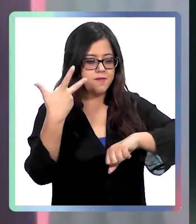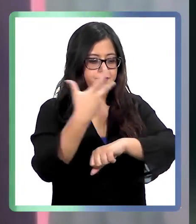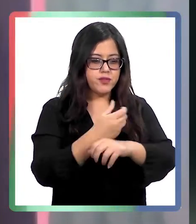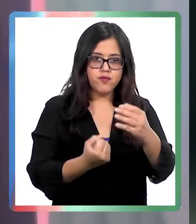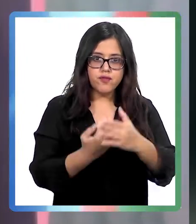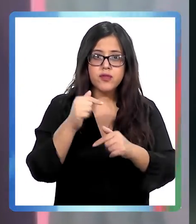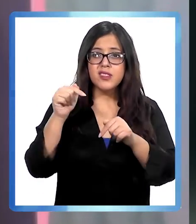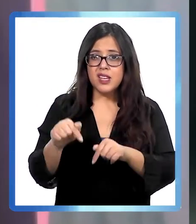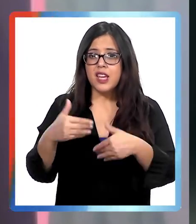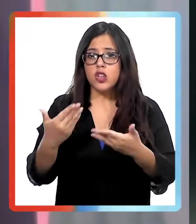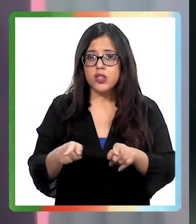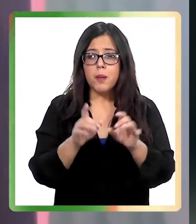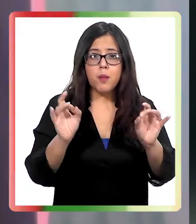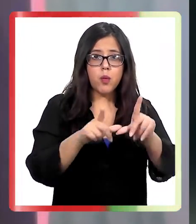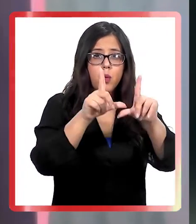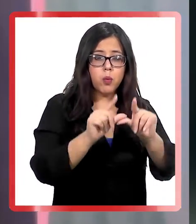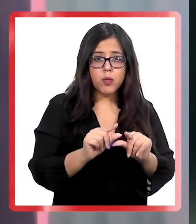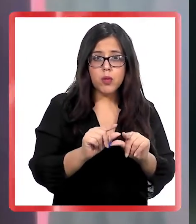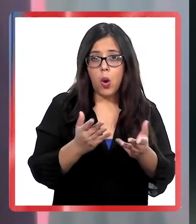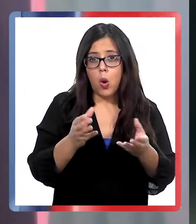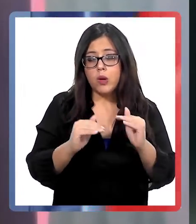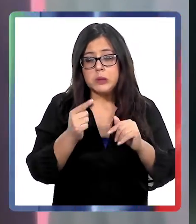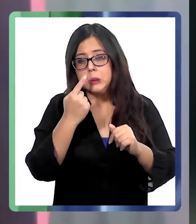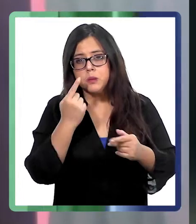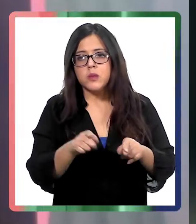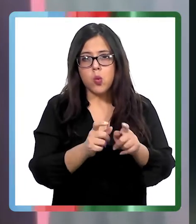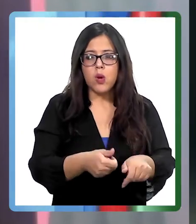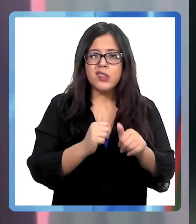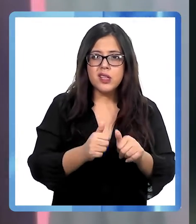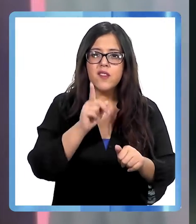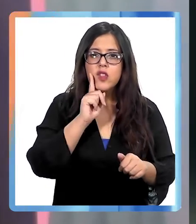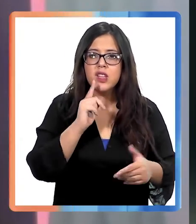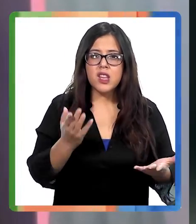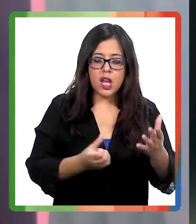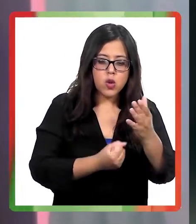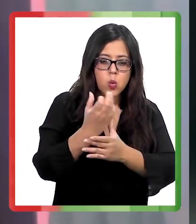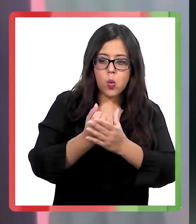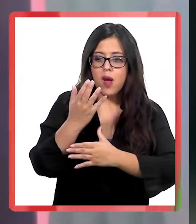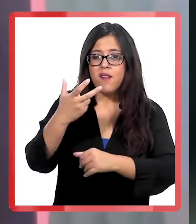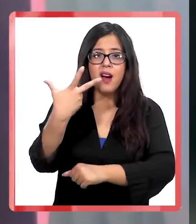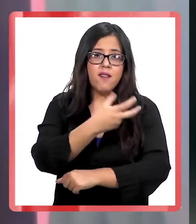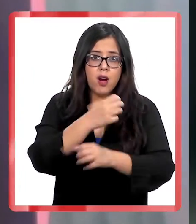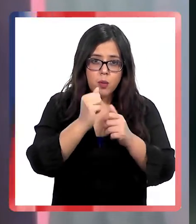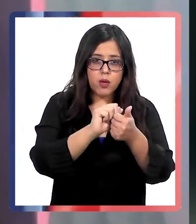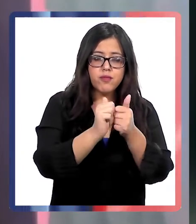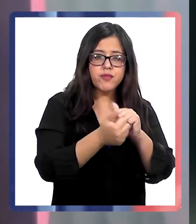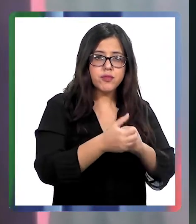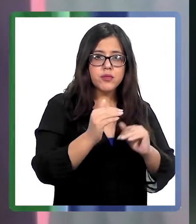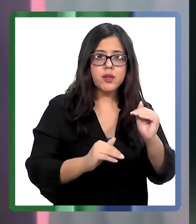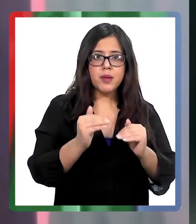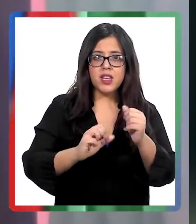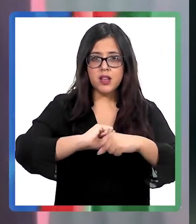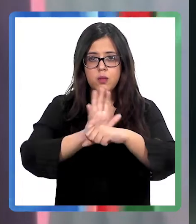cambios, entonces disminuye el reconocimiento o, francamente, no lo reconoce. Ofrece el desafío de generar vacunas nuevas que se vayan adaptando